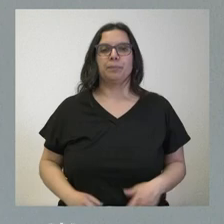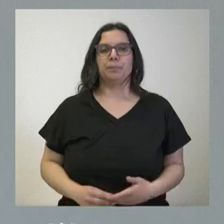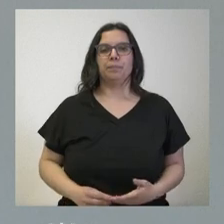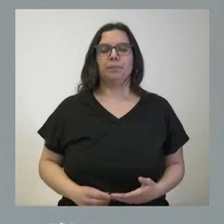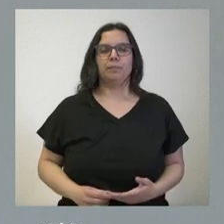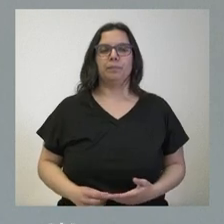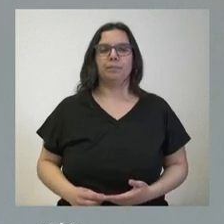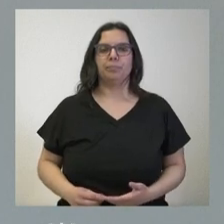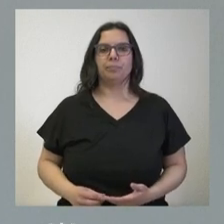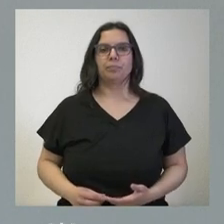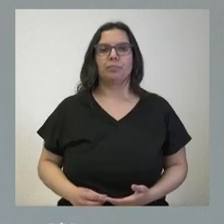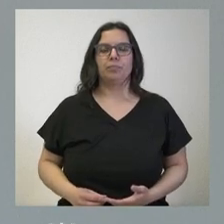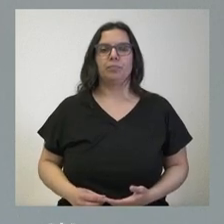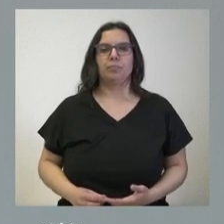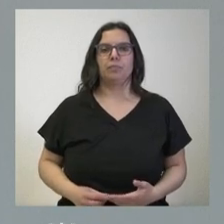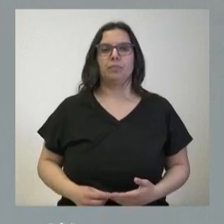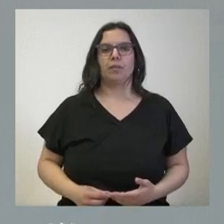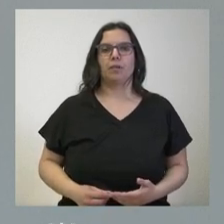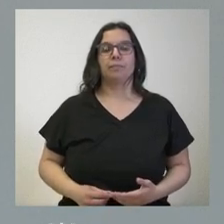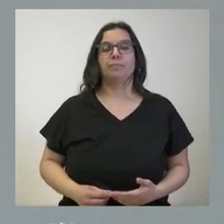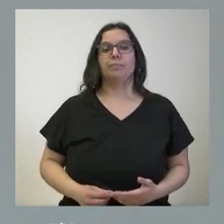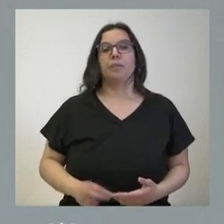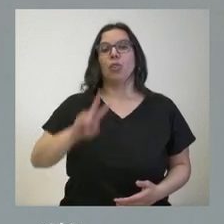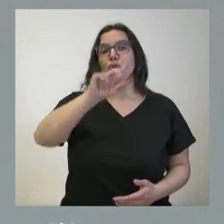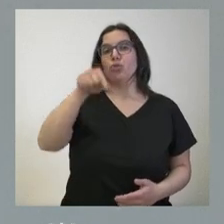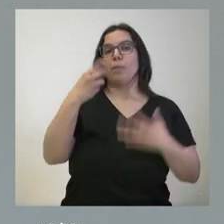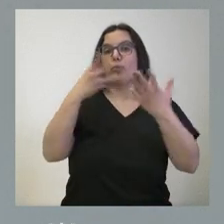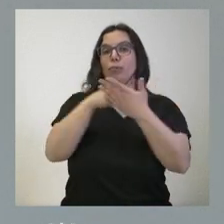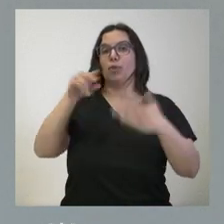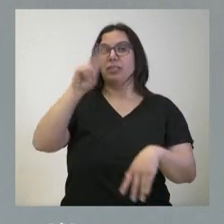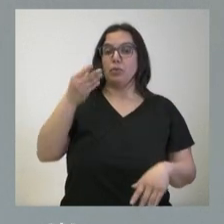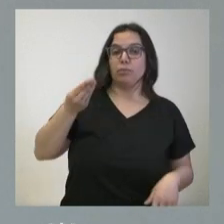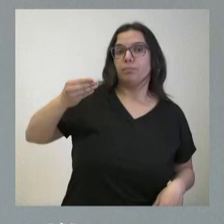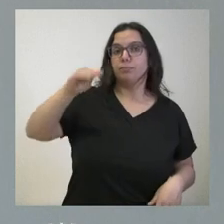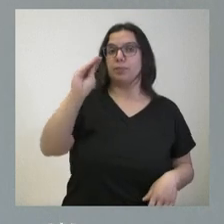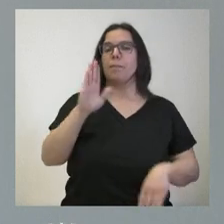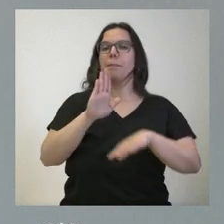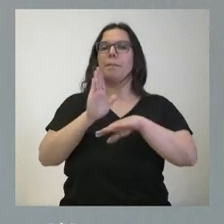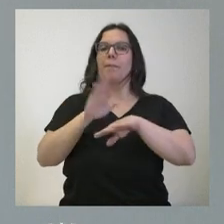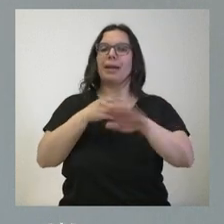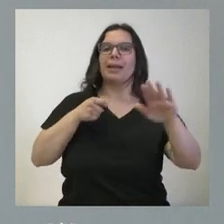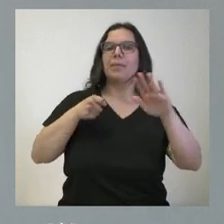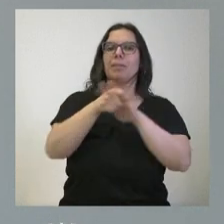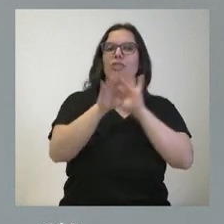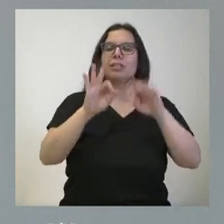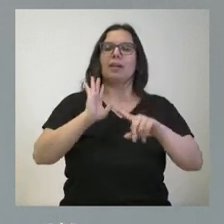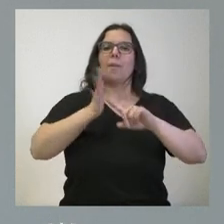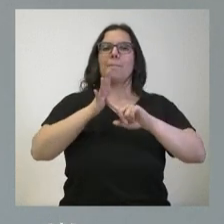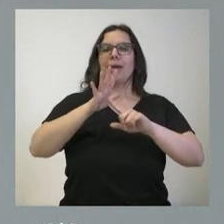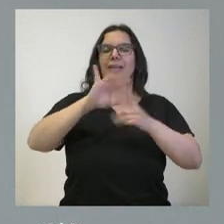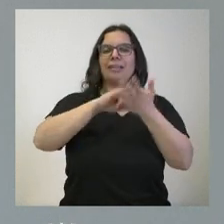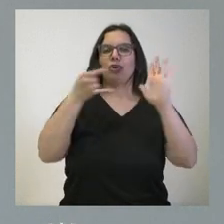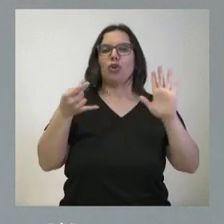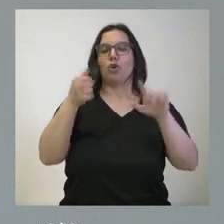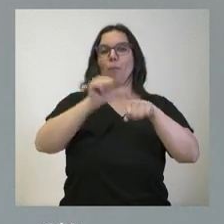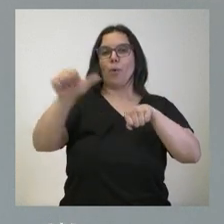Vamos a incorporar un complemento adicional de 2,8 millones de euros para inversión en el Parque Tecnológico de Boecillo, que